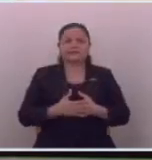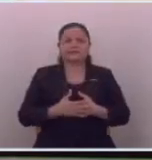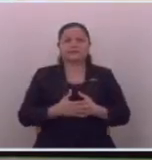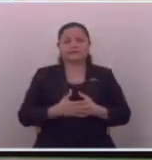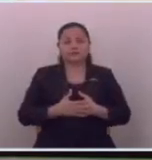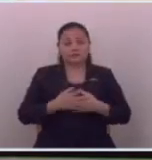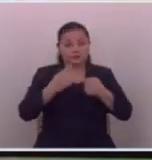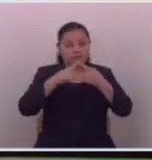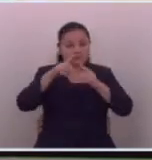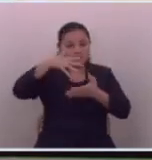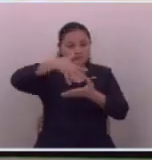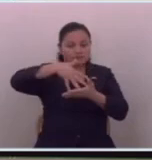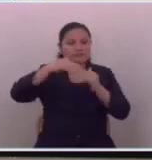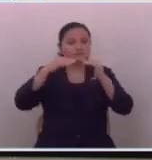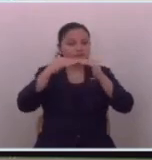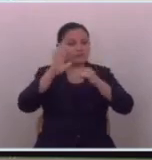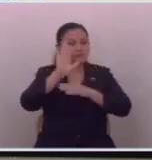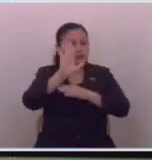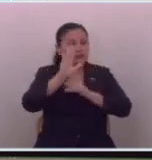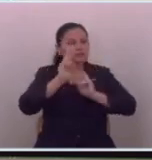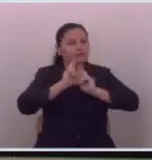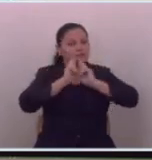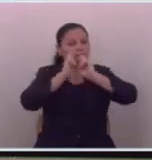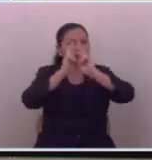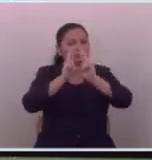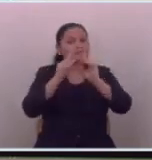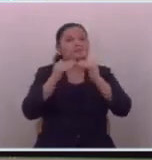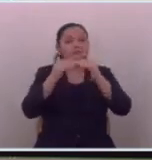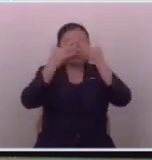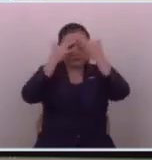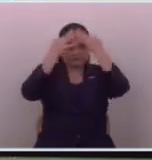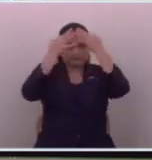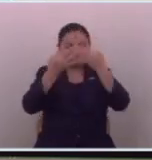pero el pueblo salvadoreño también le va a seguir respondiendo como quiere